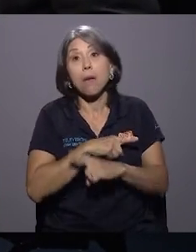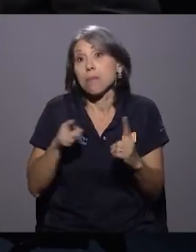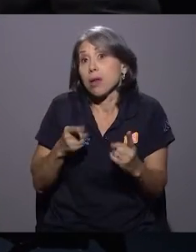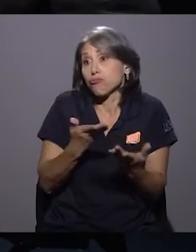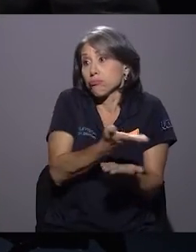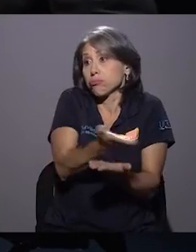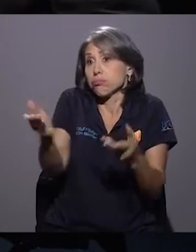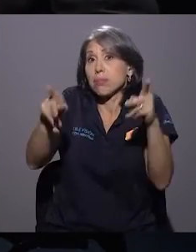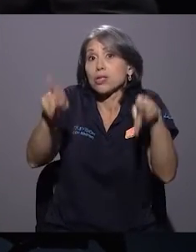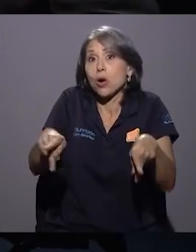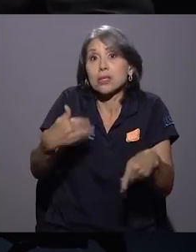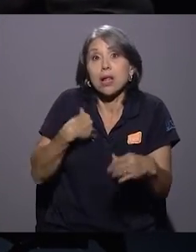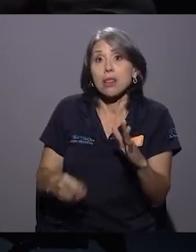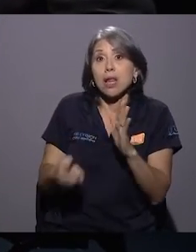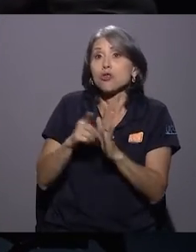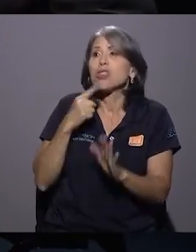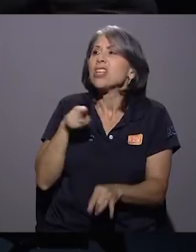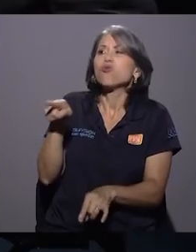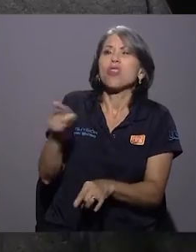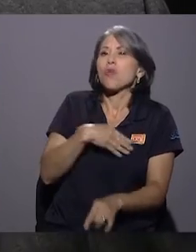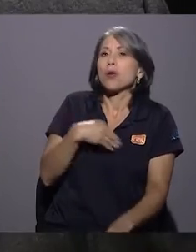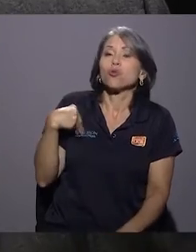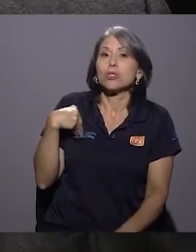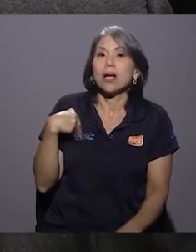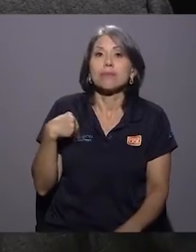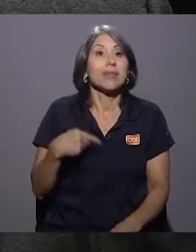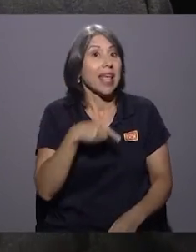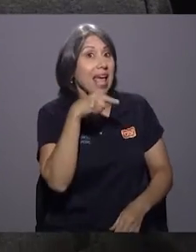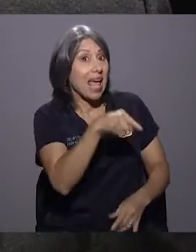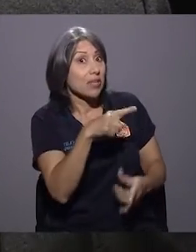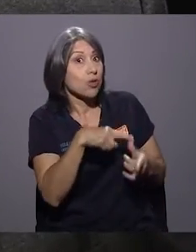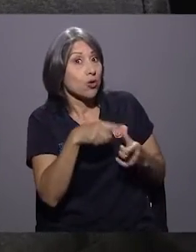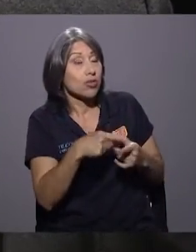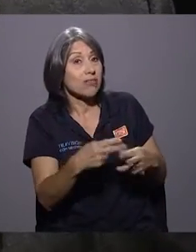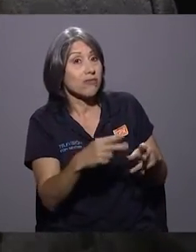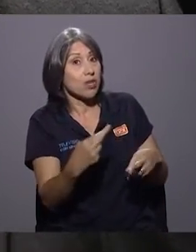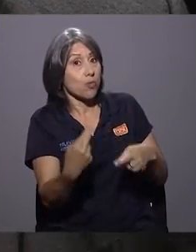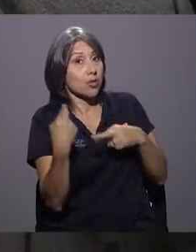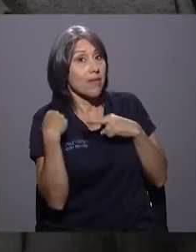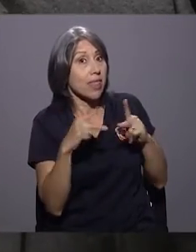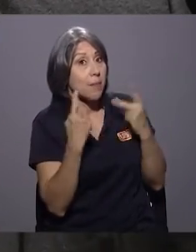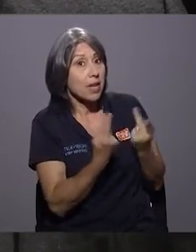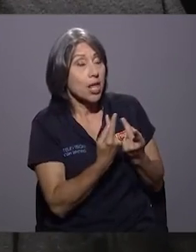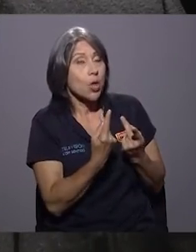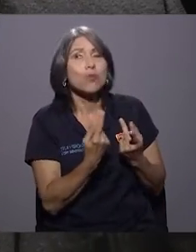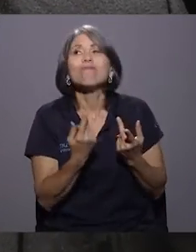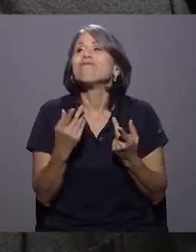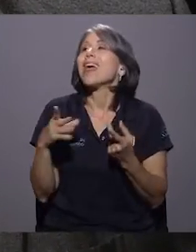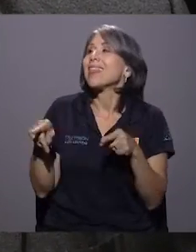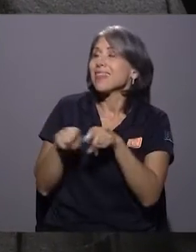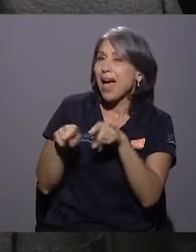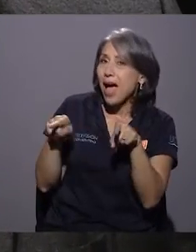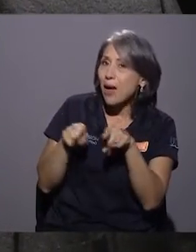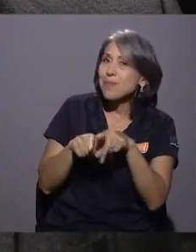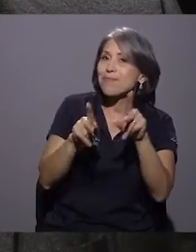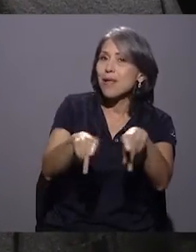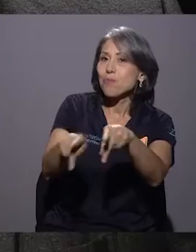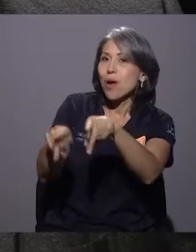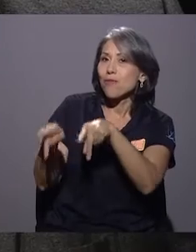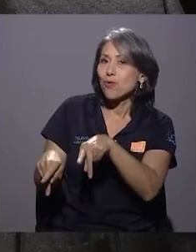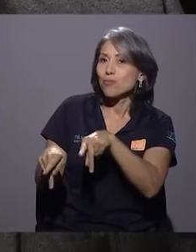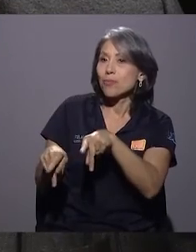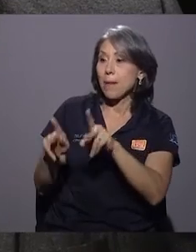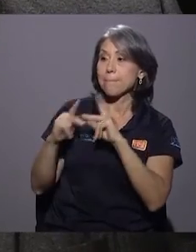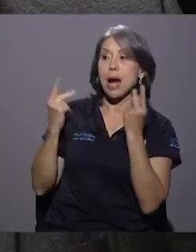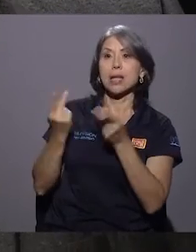el derecho de decir, usted no me gusta. ¿Están en seno de los partidos? ¿Es responsabilidad otra vez? Y del pueblo. ¿Están en el seno de los partidos postularlos?